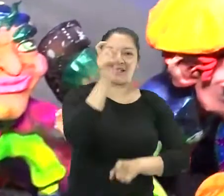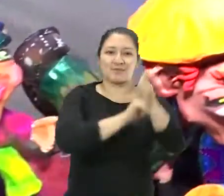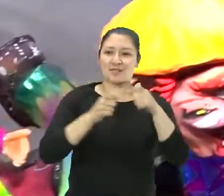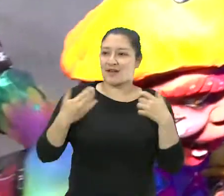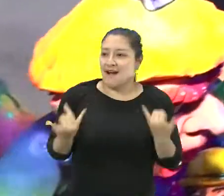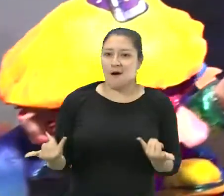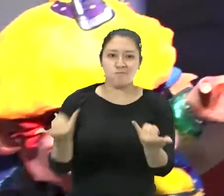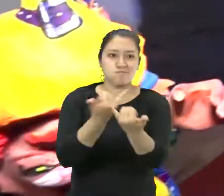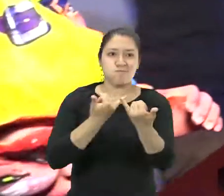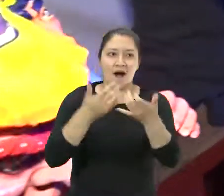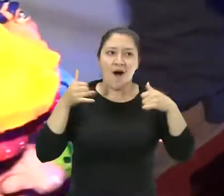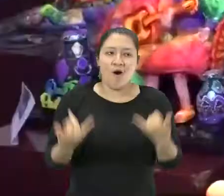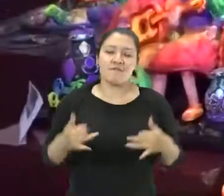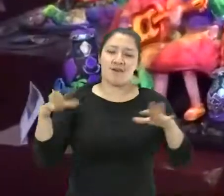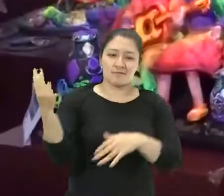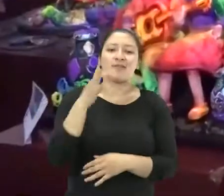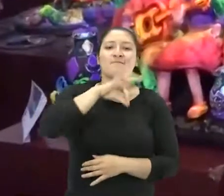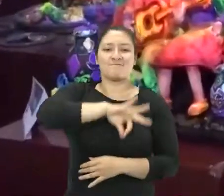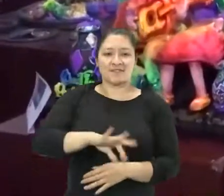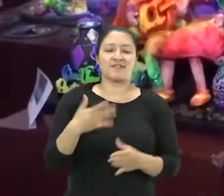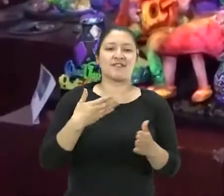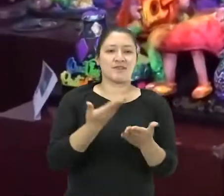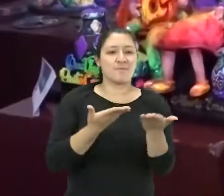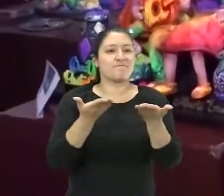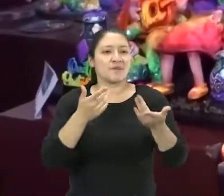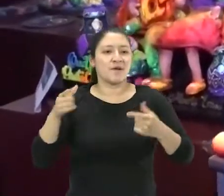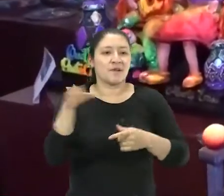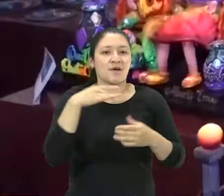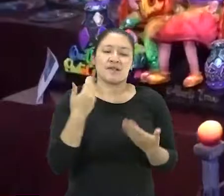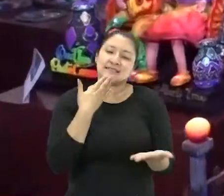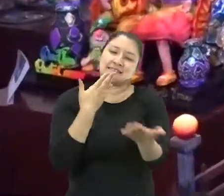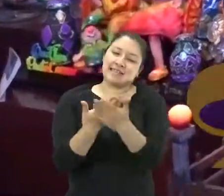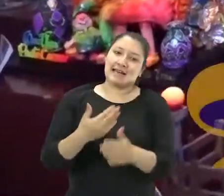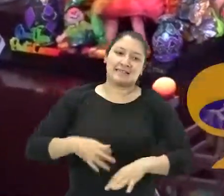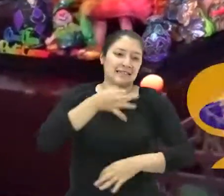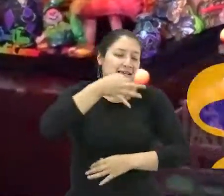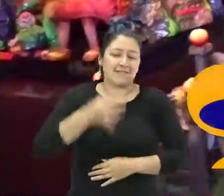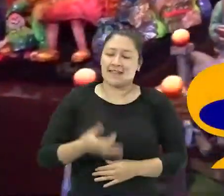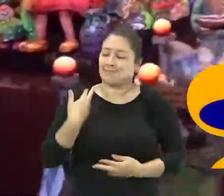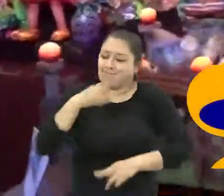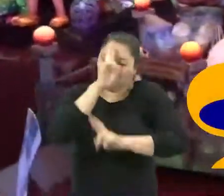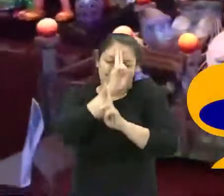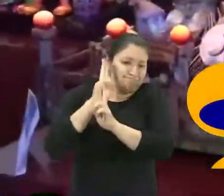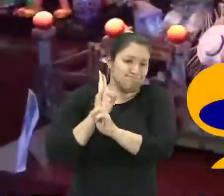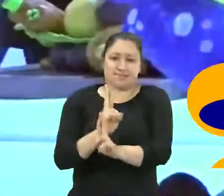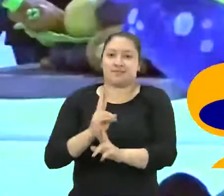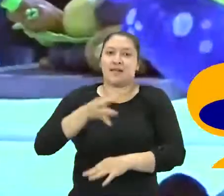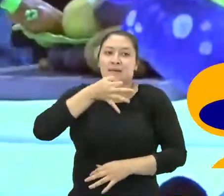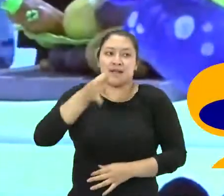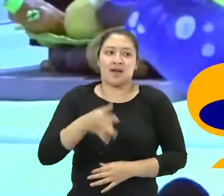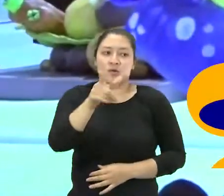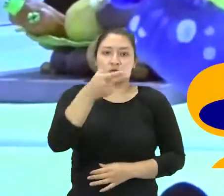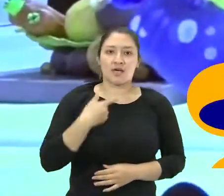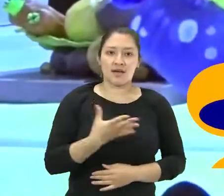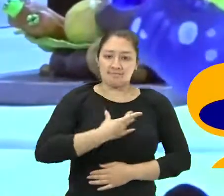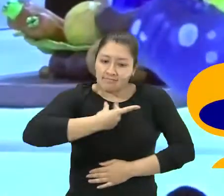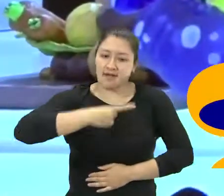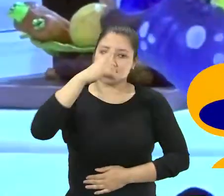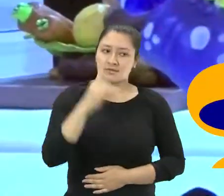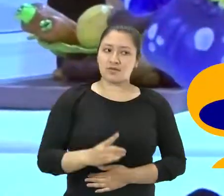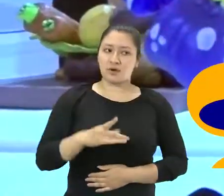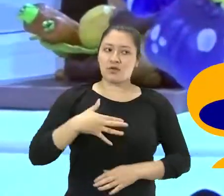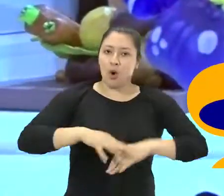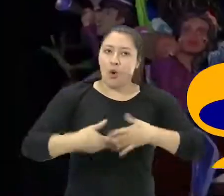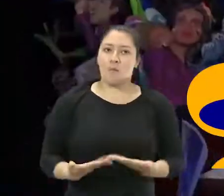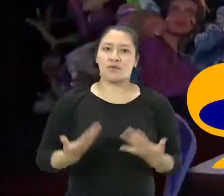ciudad para todos los que estamos aquí de alguna manera vamos a recibir parte de ese recurso así que señor alcalde mis respetos para usted